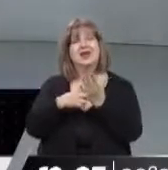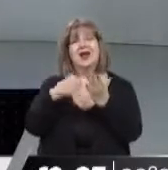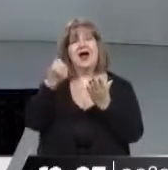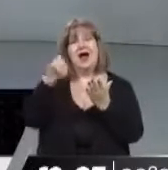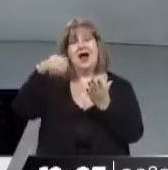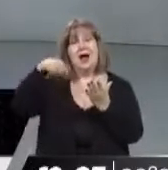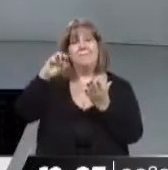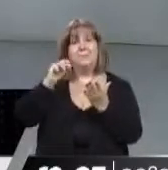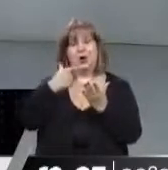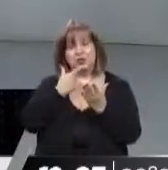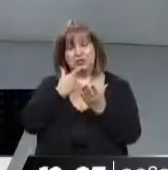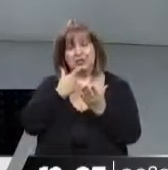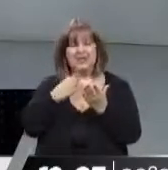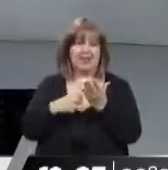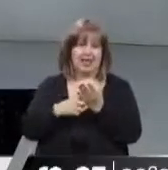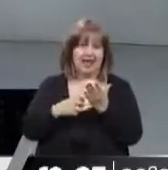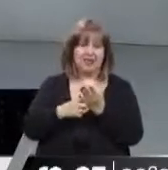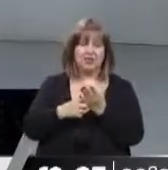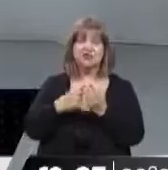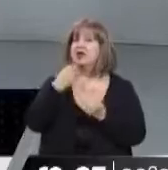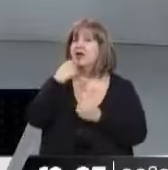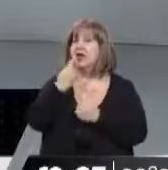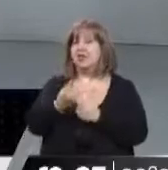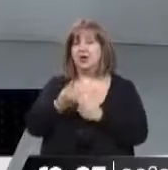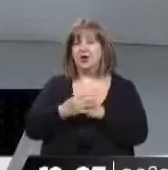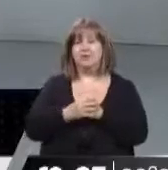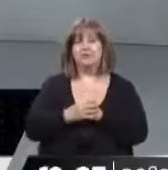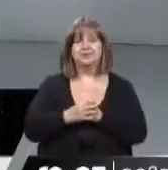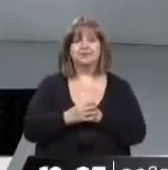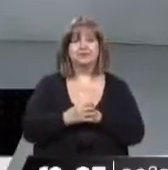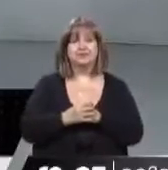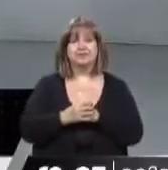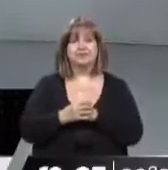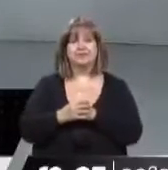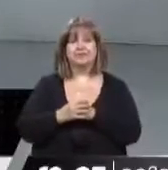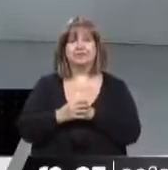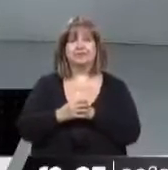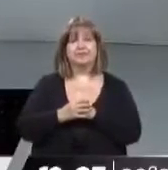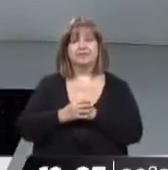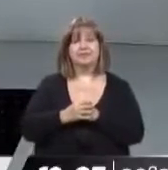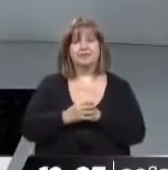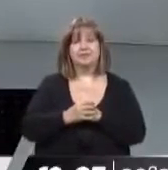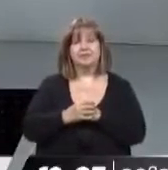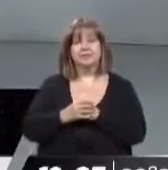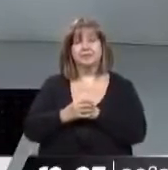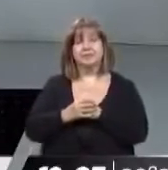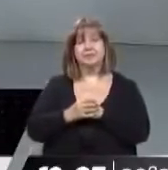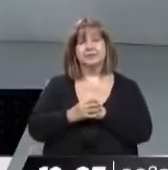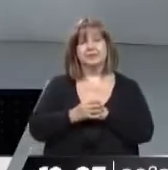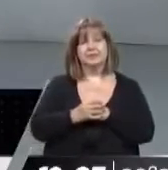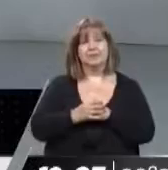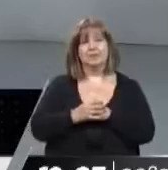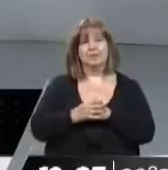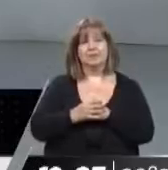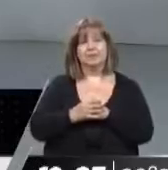como el primer grupo grande en acordar. Mientras se mantenía la respidez con ATE y con SUTE, Ampros había acordado. Habrá que ver si esto se repite en